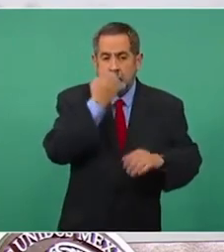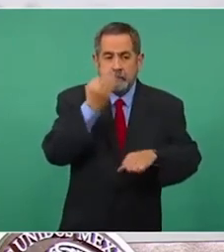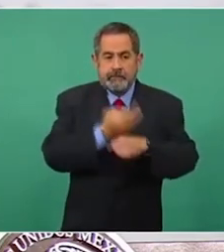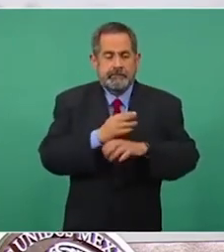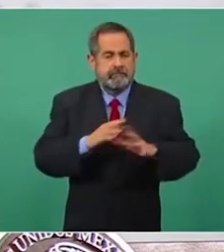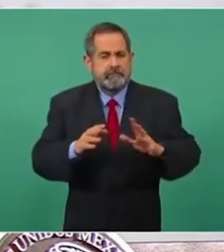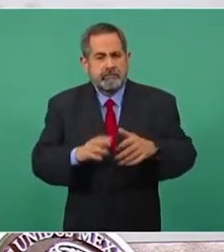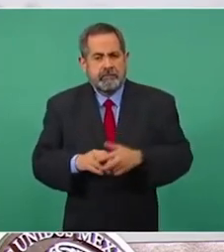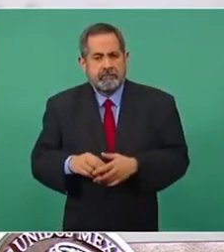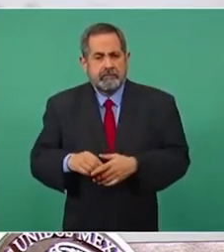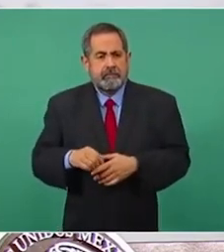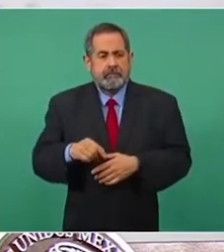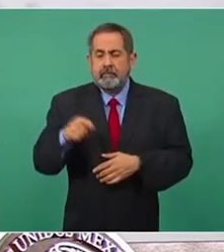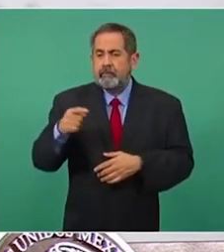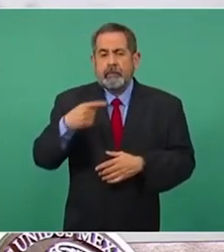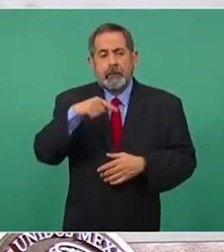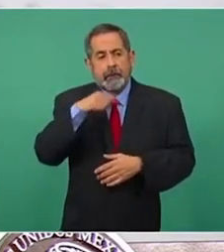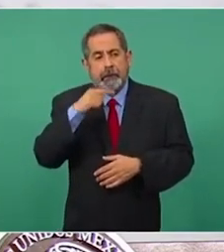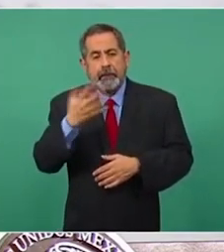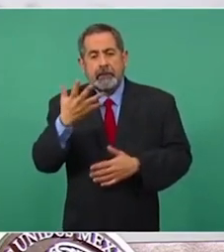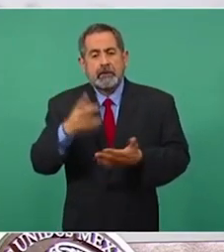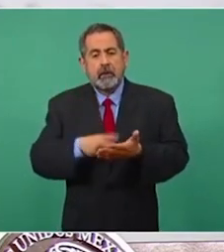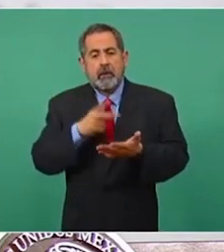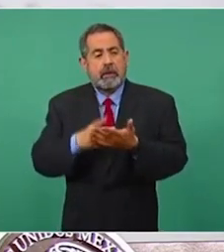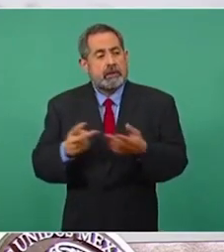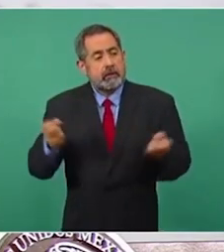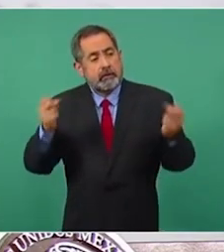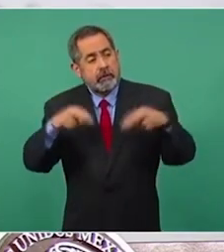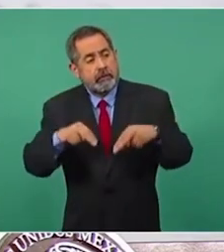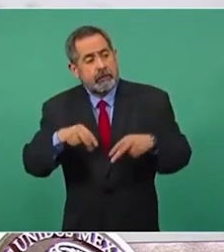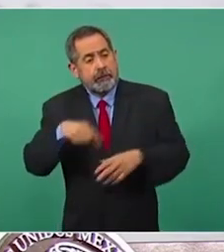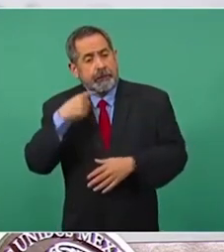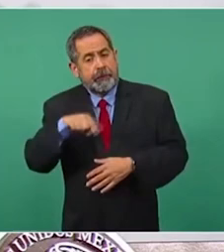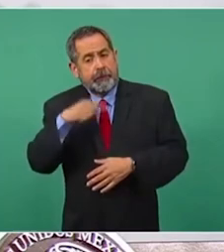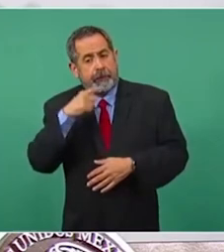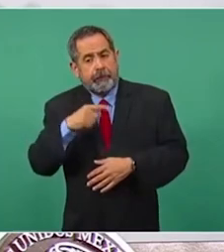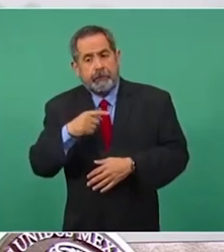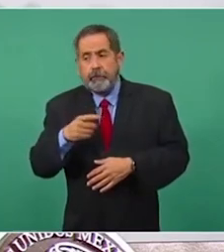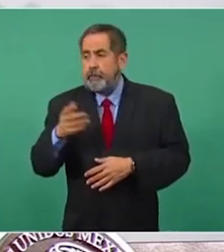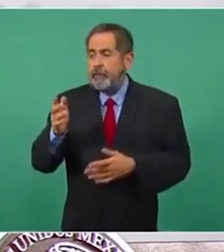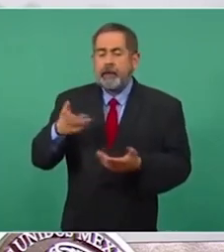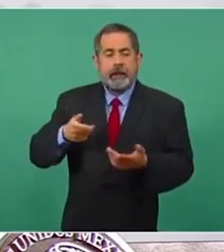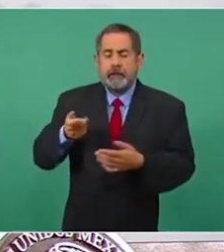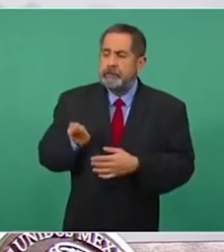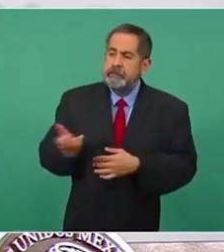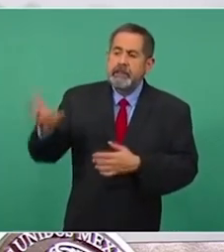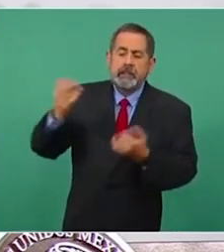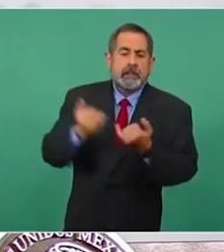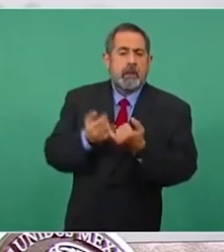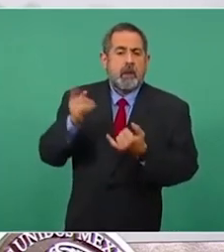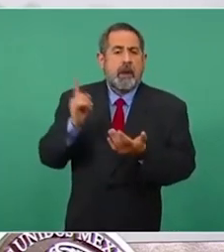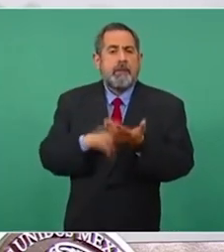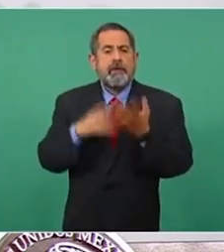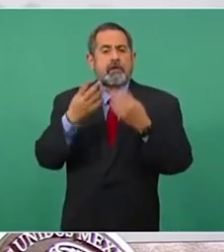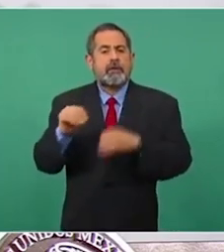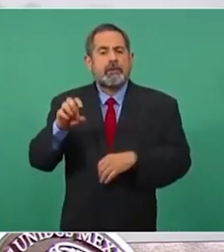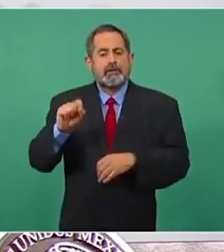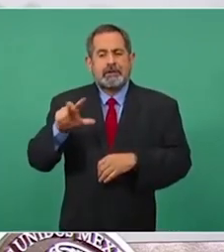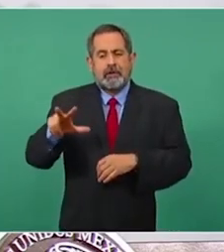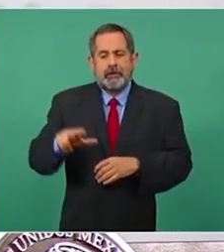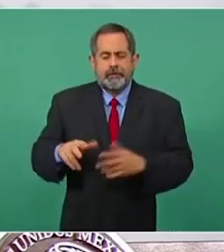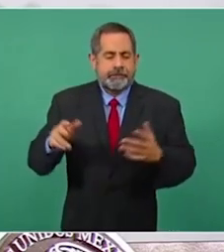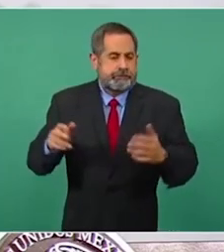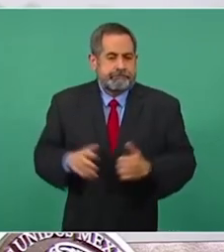sido plantados cinco veces y hasta comparan con el movimiento estudiantil de 1968. Esto es completamente